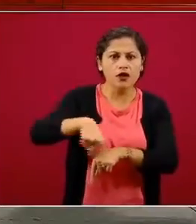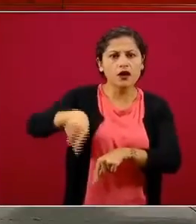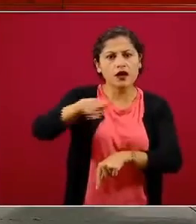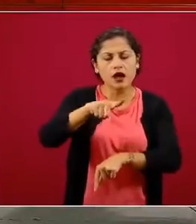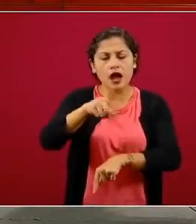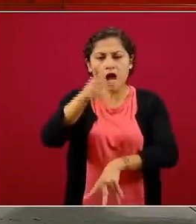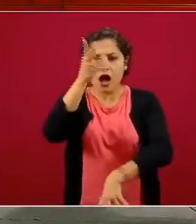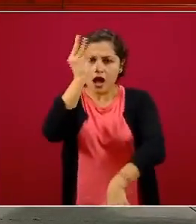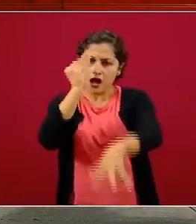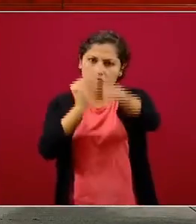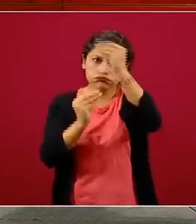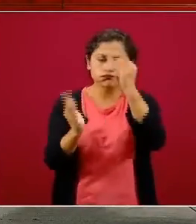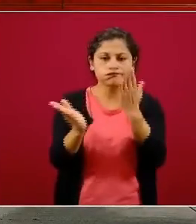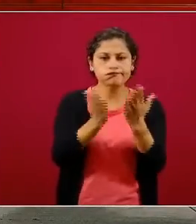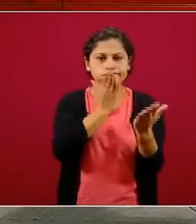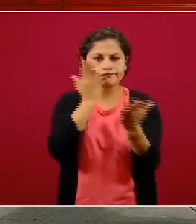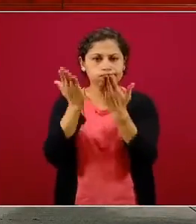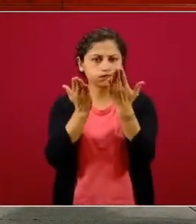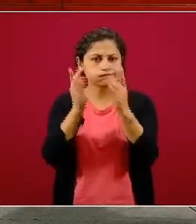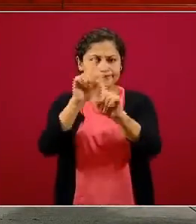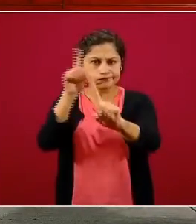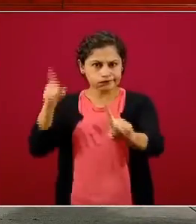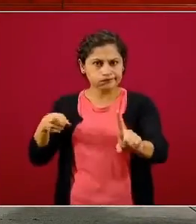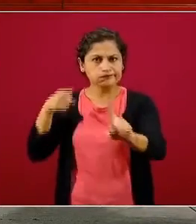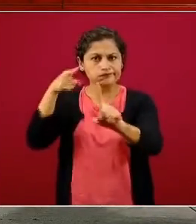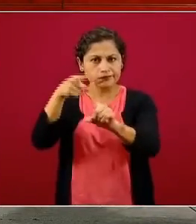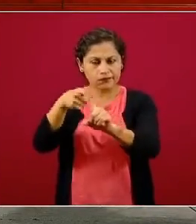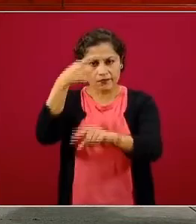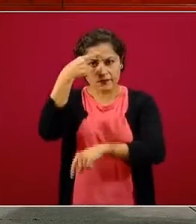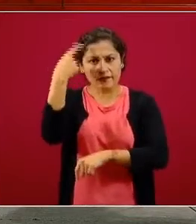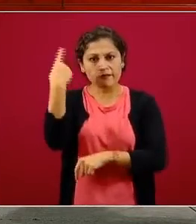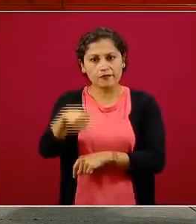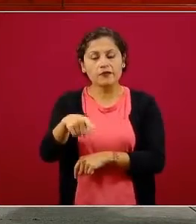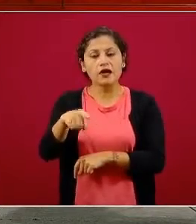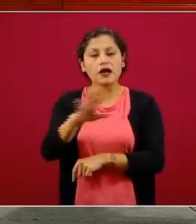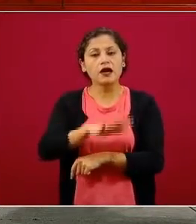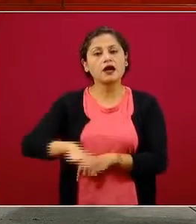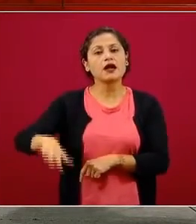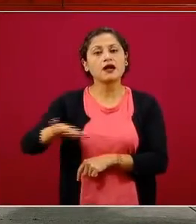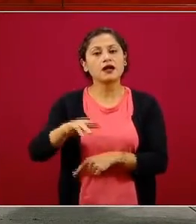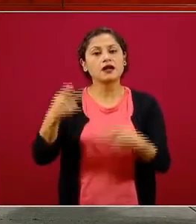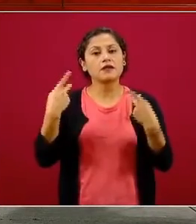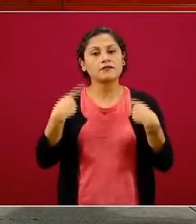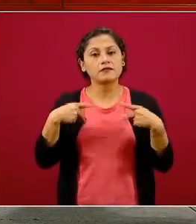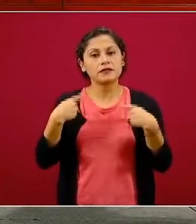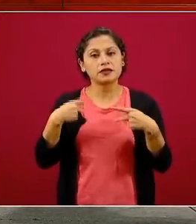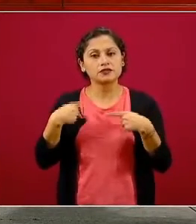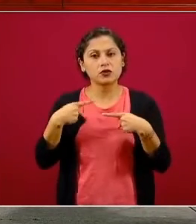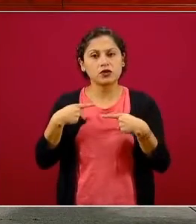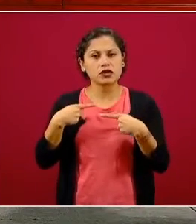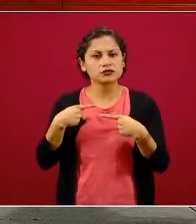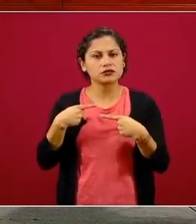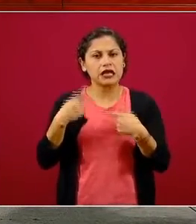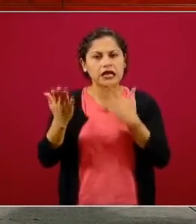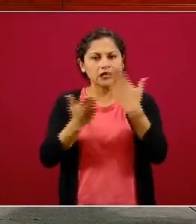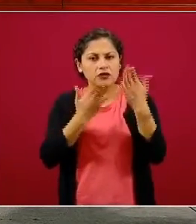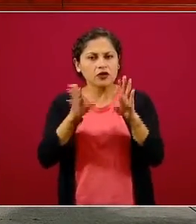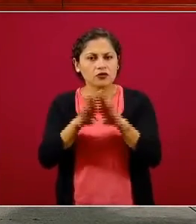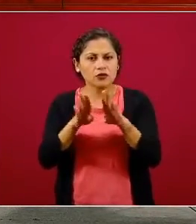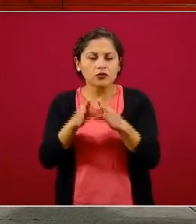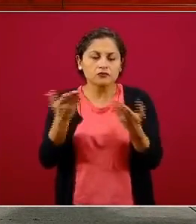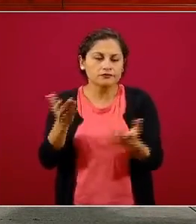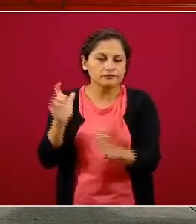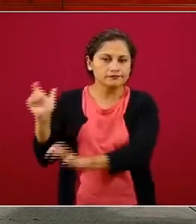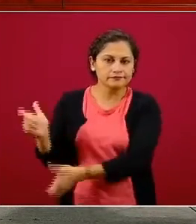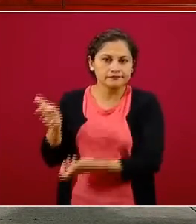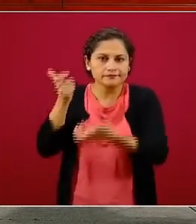canalizada a la acción a concretar los montos de inversión en términos del presupuesto